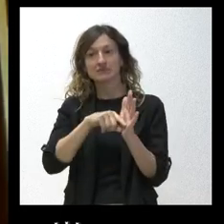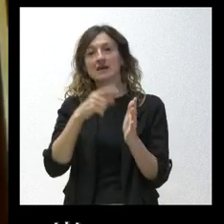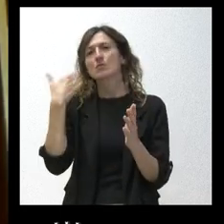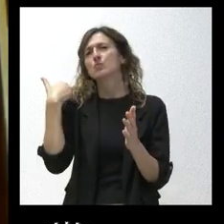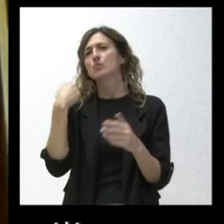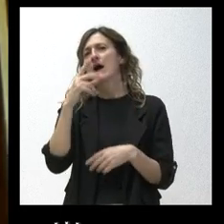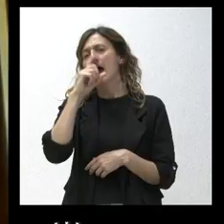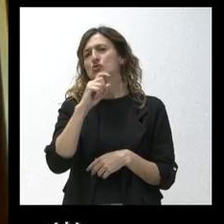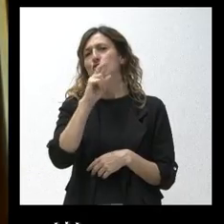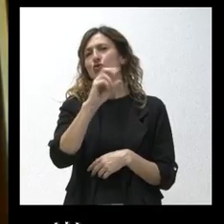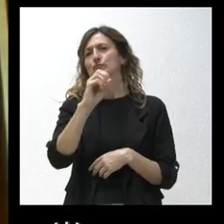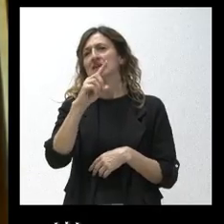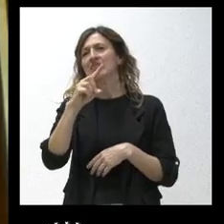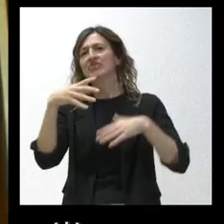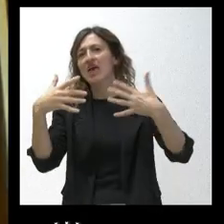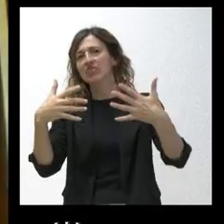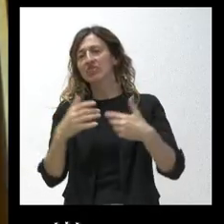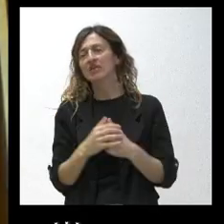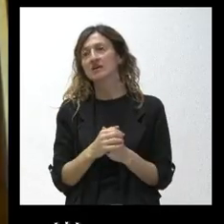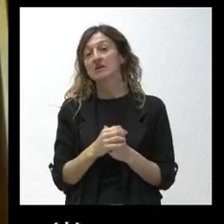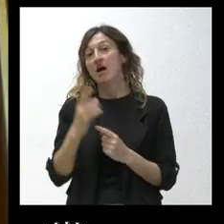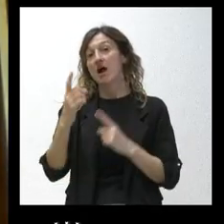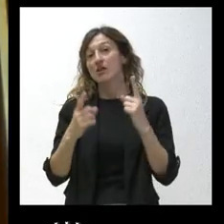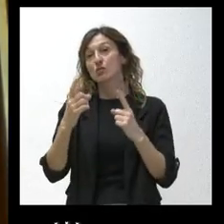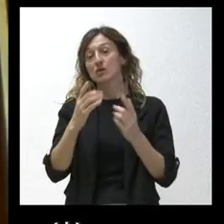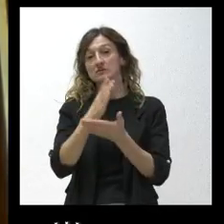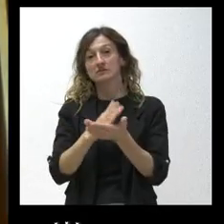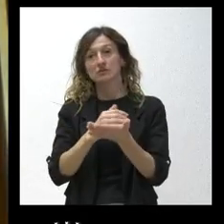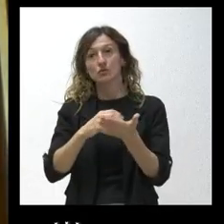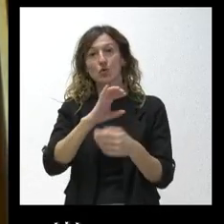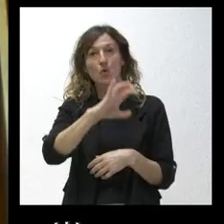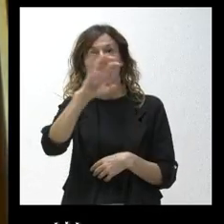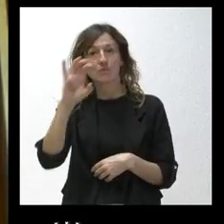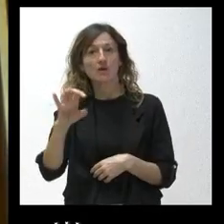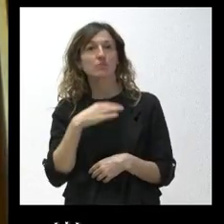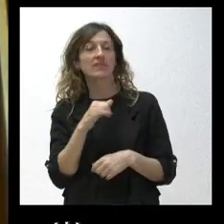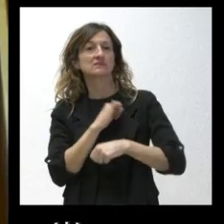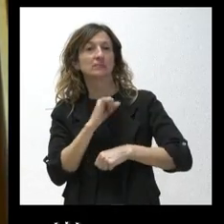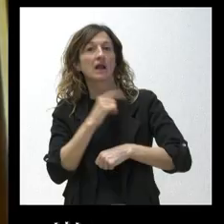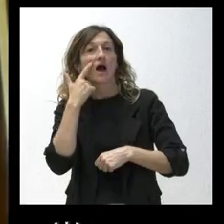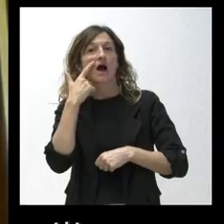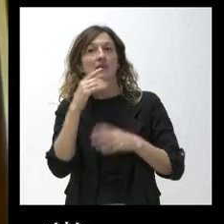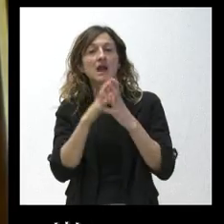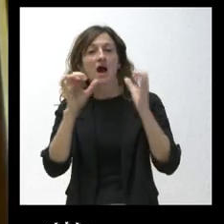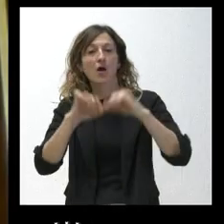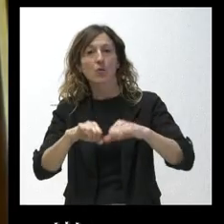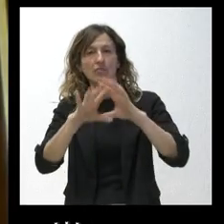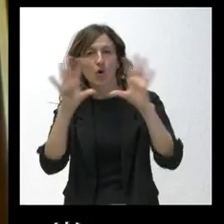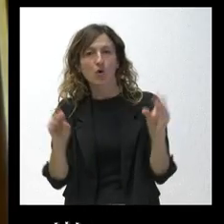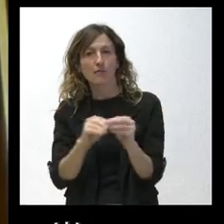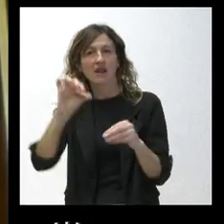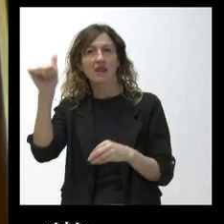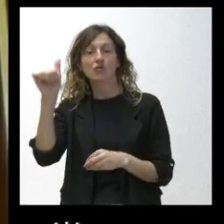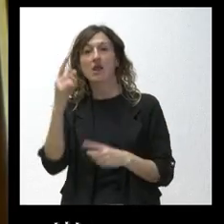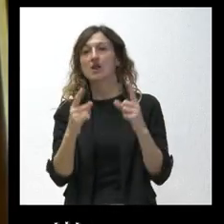2010. Porque, bueno, hay comunidades que aunque, bueno, se pueda esperar a un acuerdo más global a nivel nacional, hay